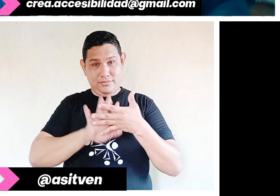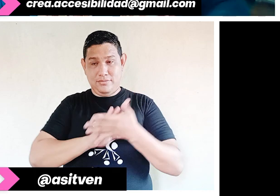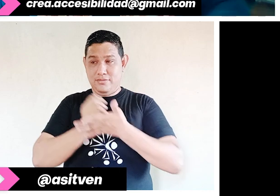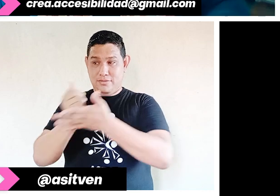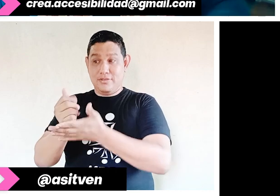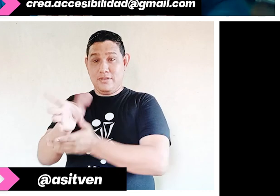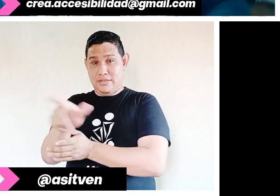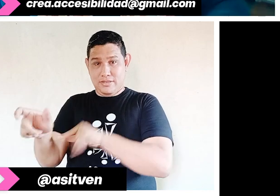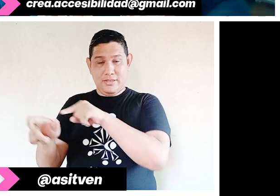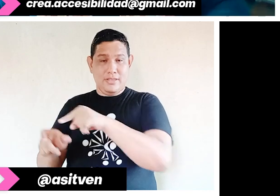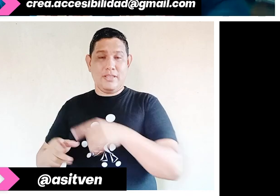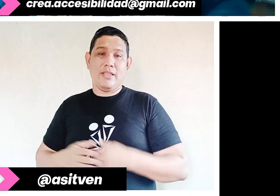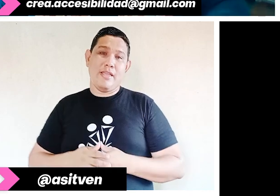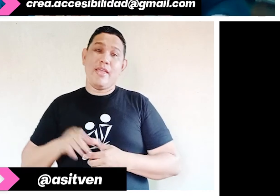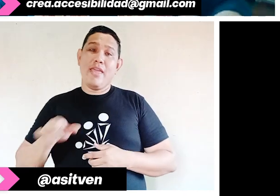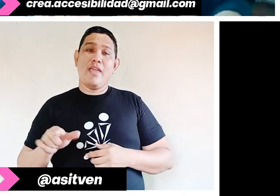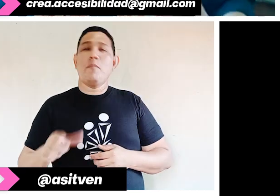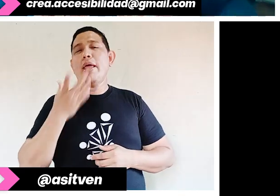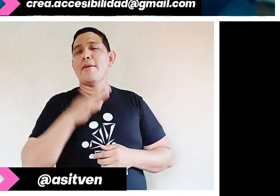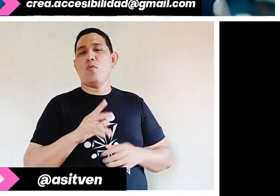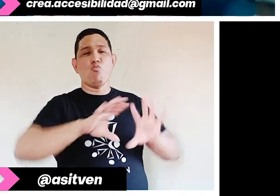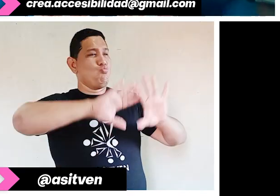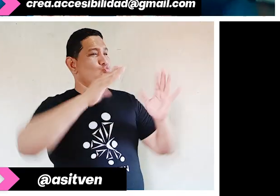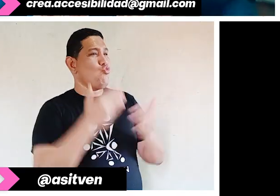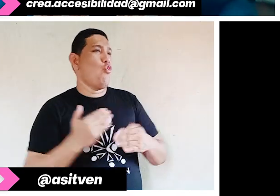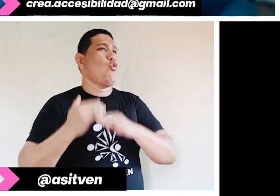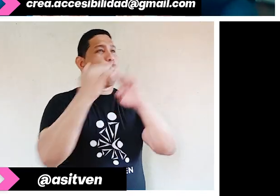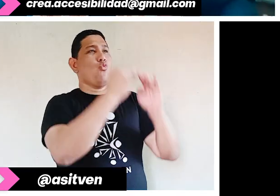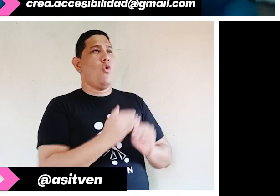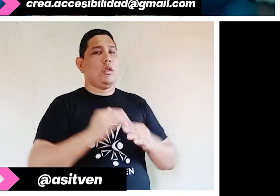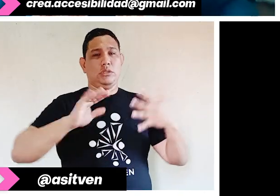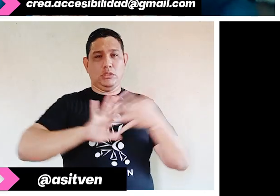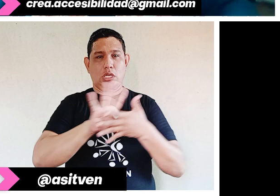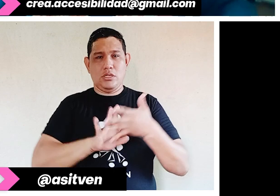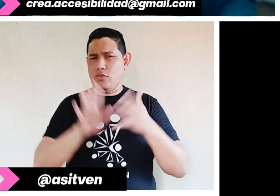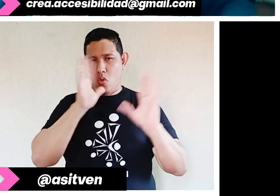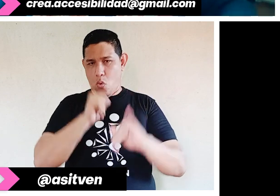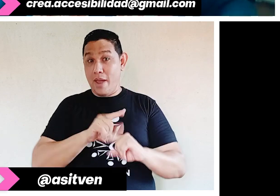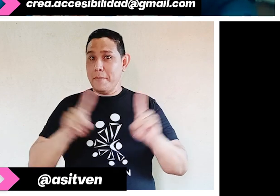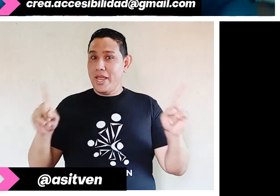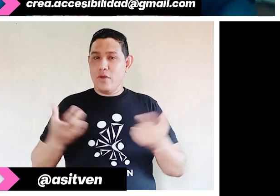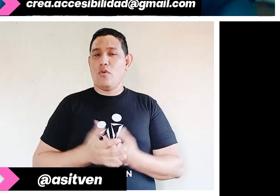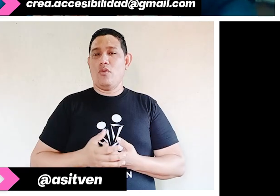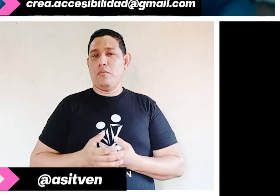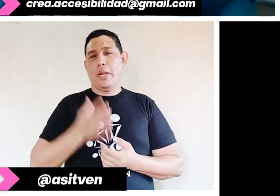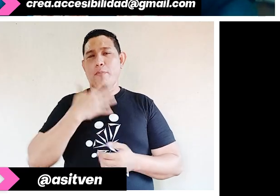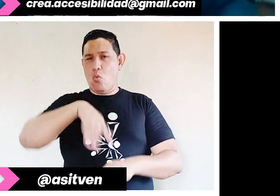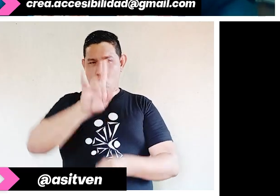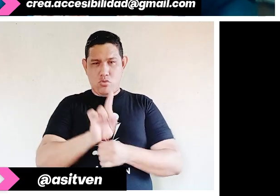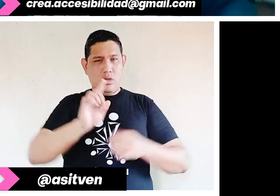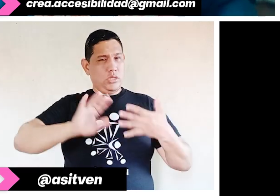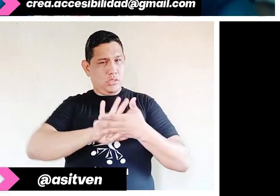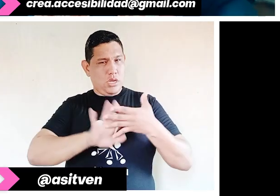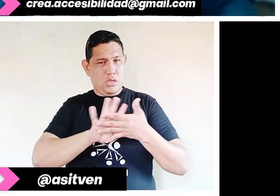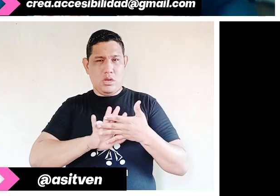aunque no sea universal, porque no existe una única lengua de señas, porque